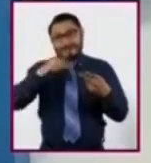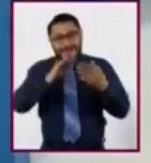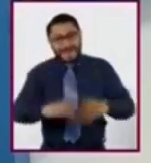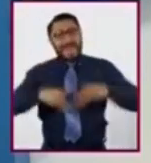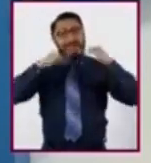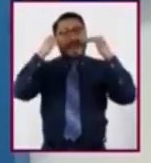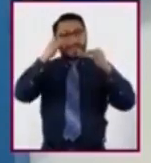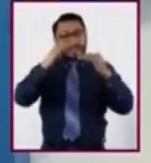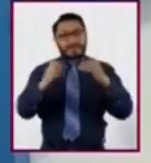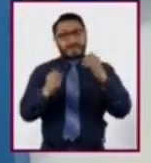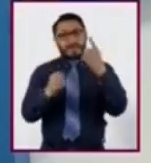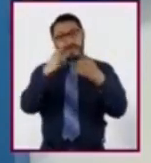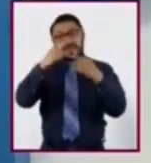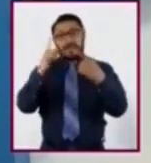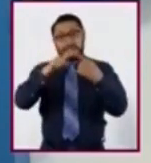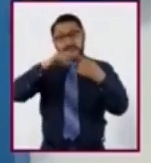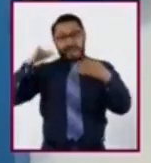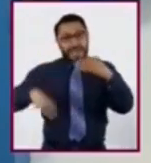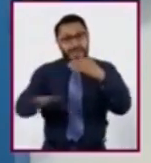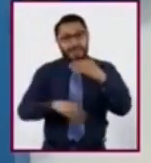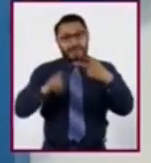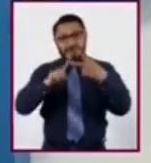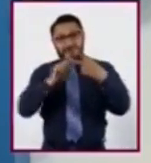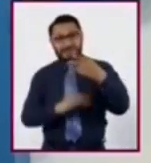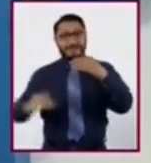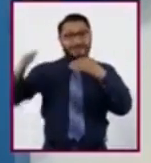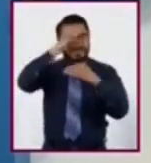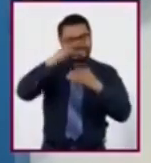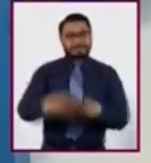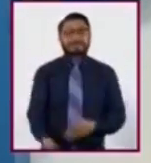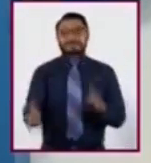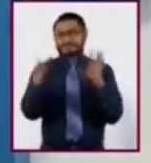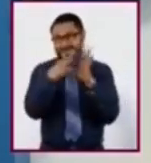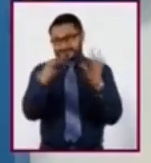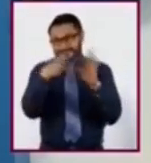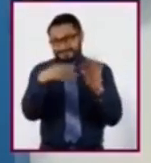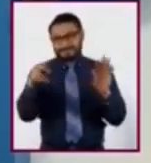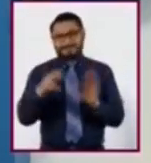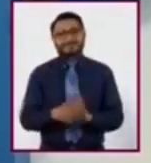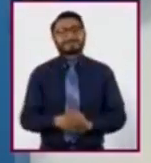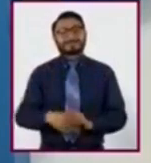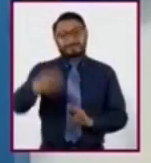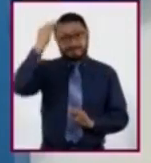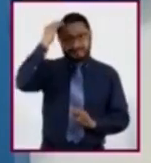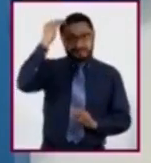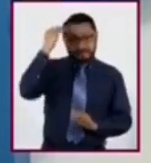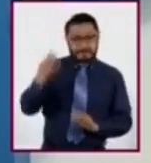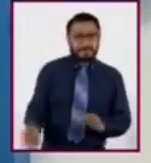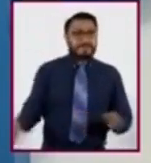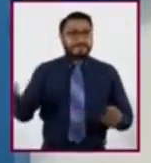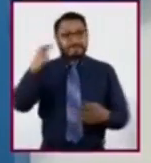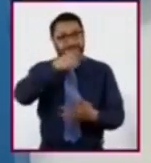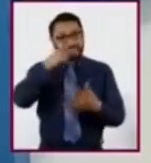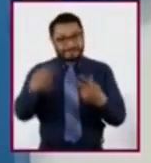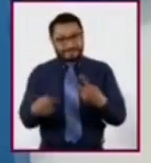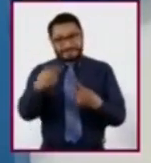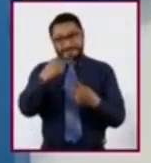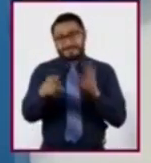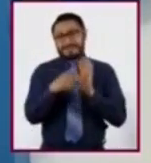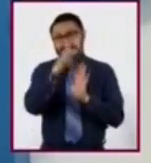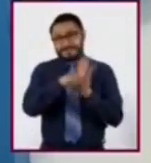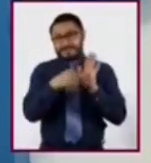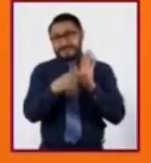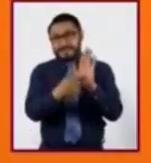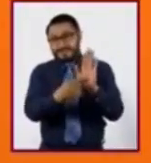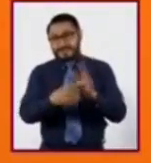terrestre. Y para que nos quede muy claro, te invito y los invito a que conozcamos esto de lo que les hablo en el siguiente